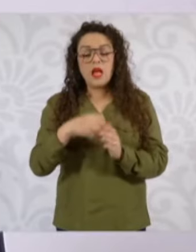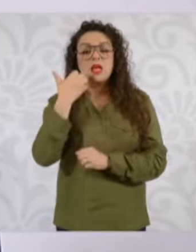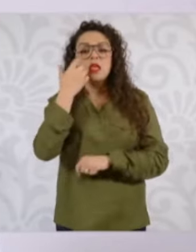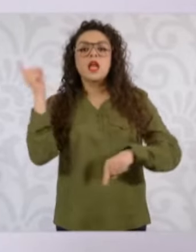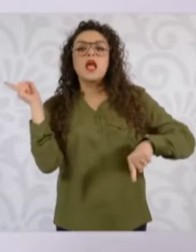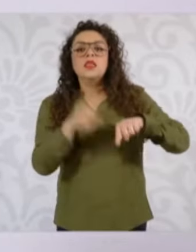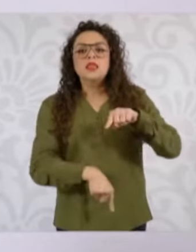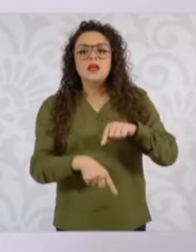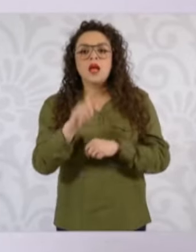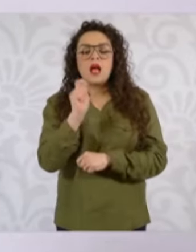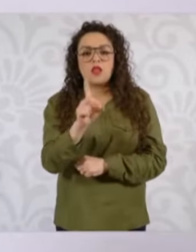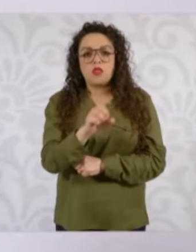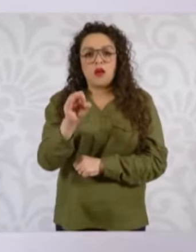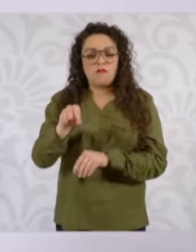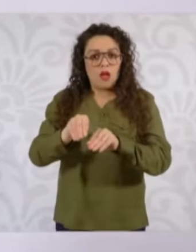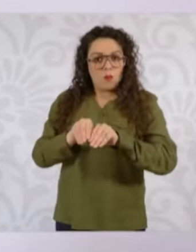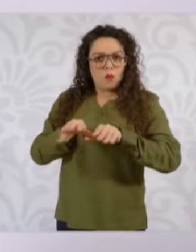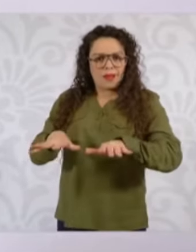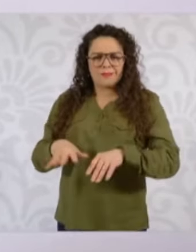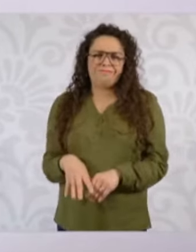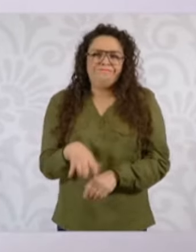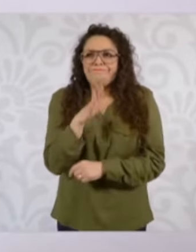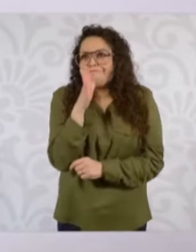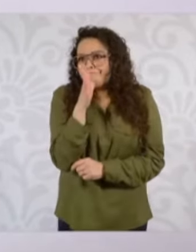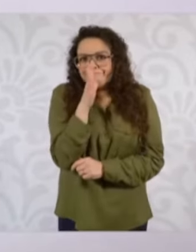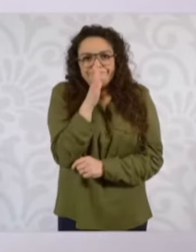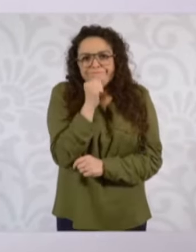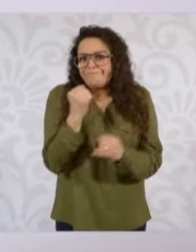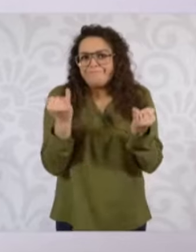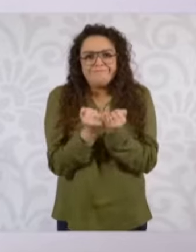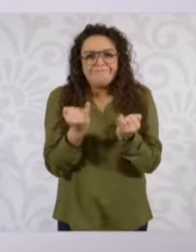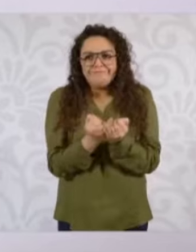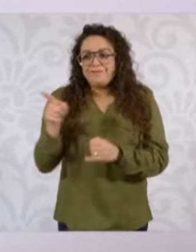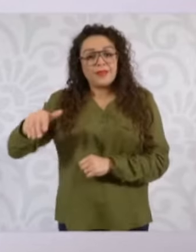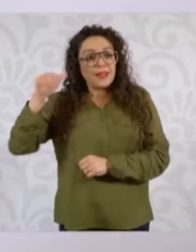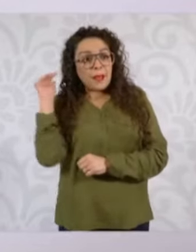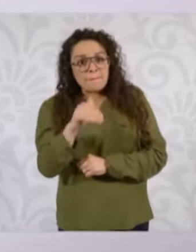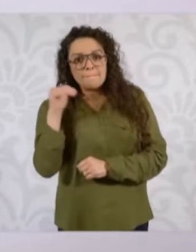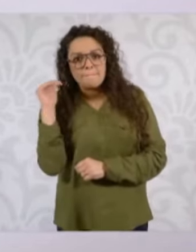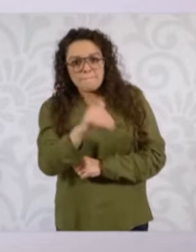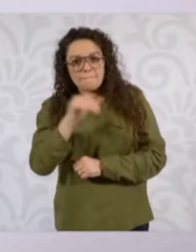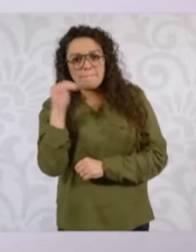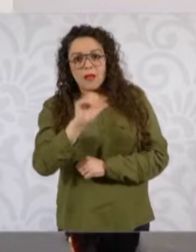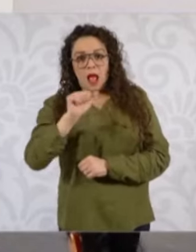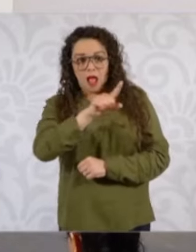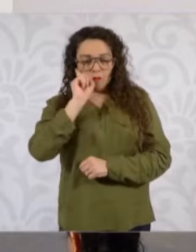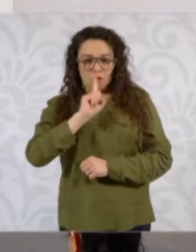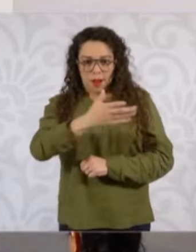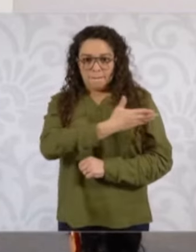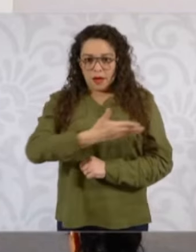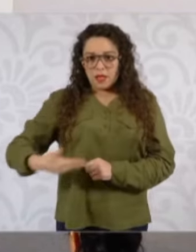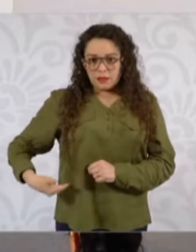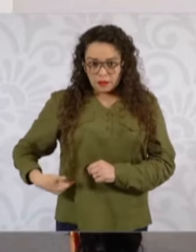quitar una publicación en el diario oficial. Entre otras cosas, se está exigiendo a la presidenta algo que jurídicamente